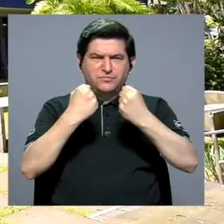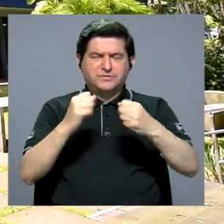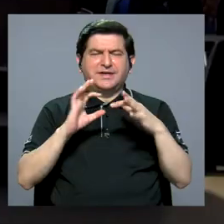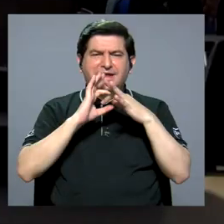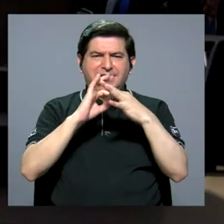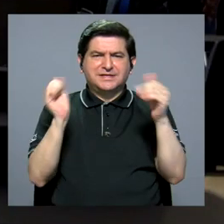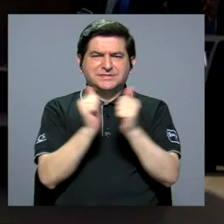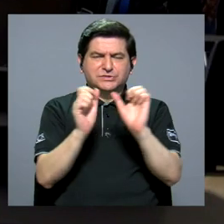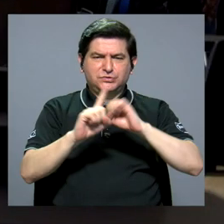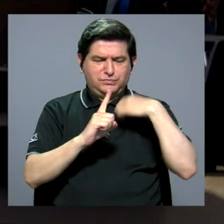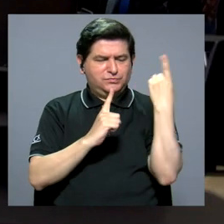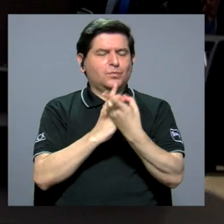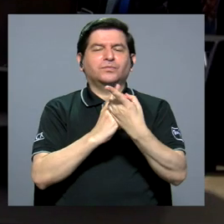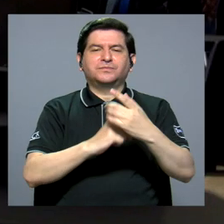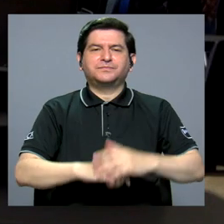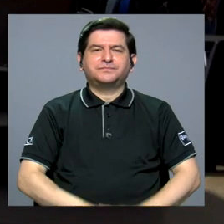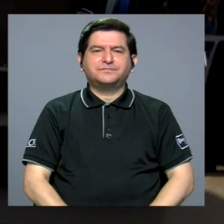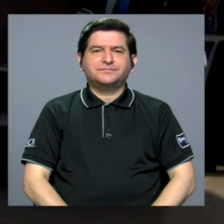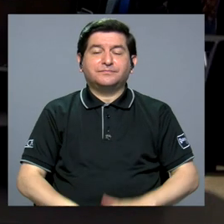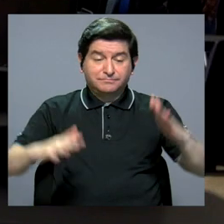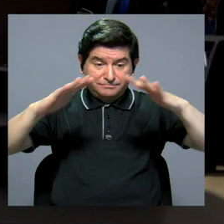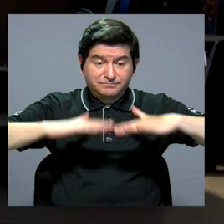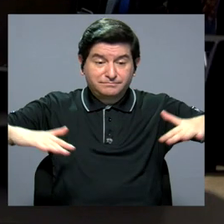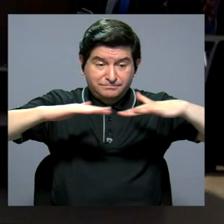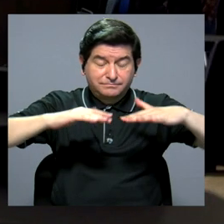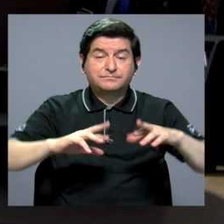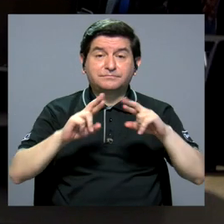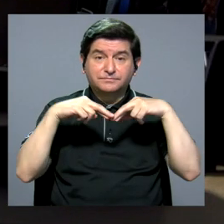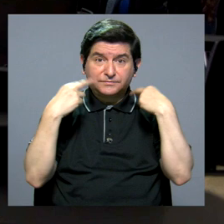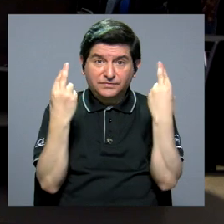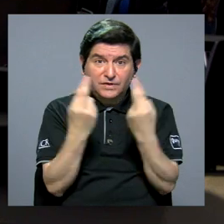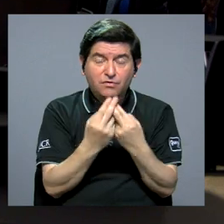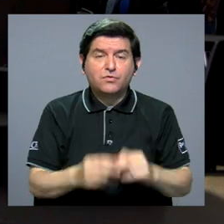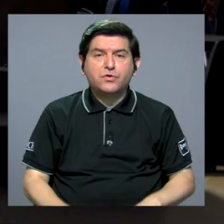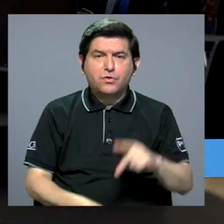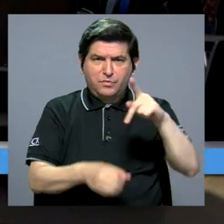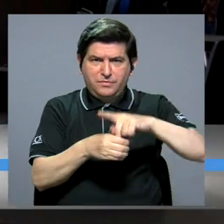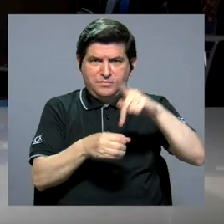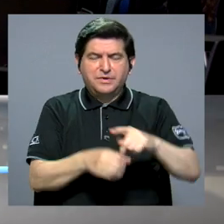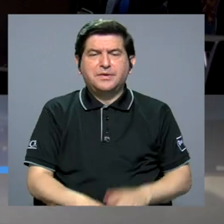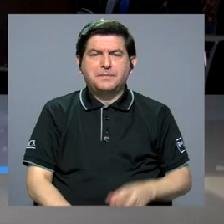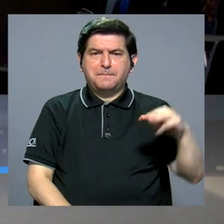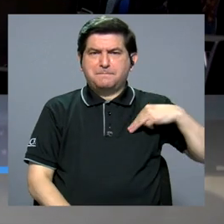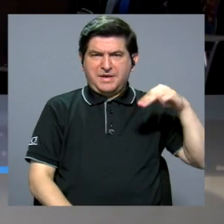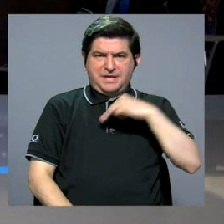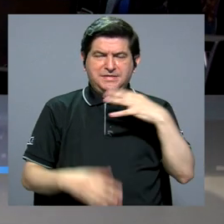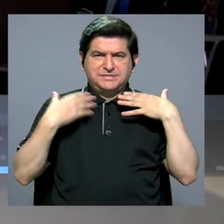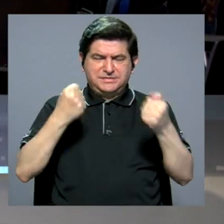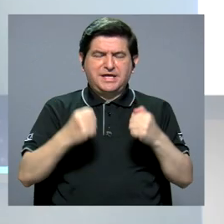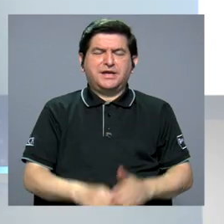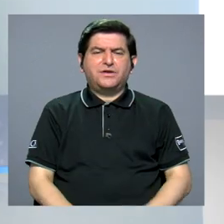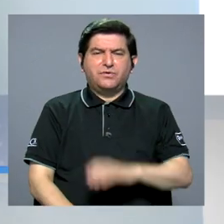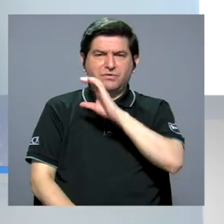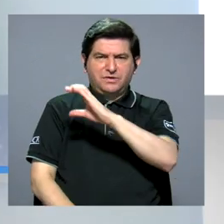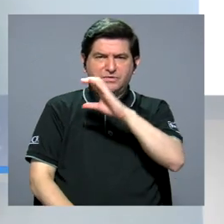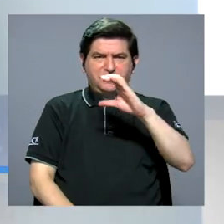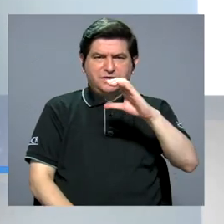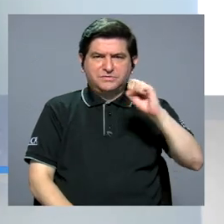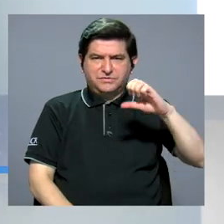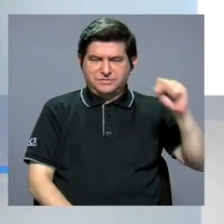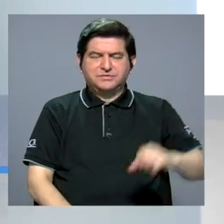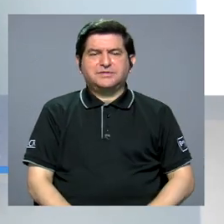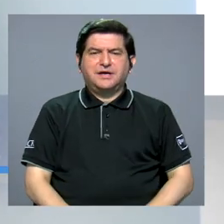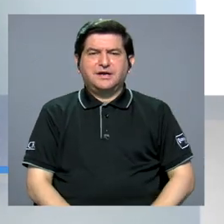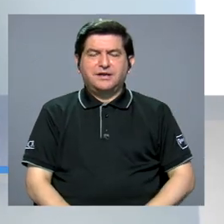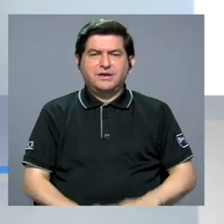fortaleciendo enlaces con la sociedad. Un espacio que reunirá entidades como el Ministerio de Salud, la Caja Costarricense de